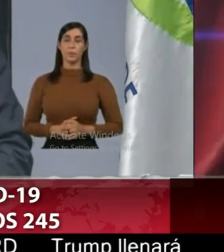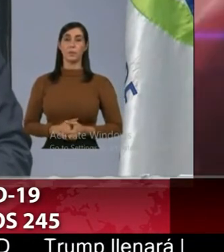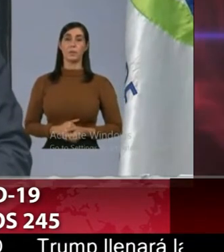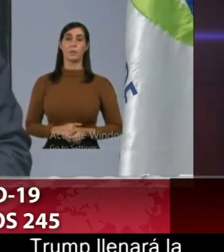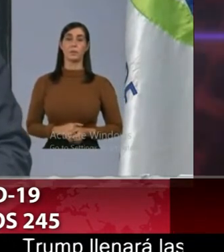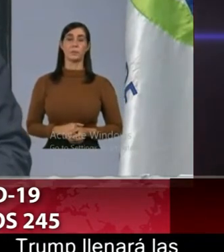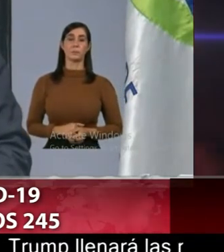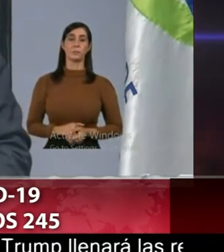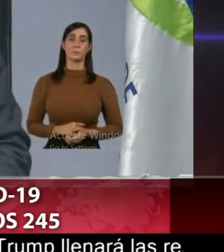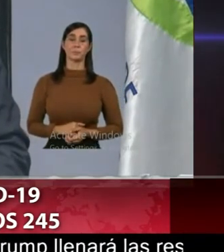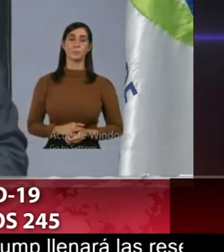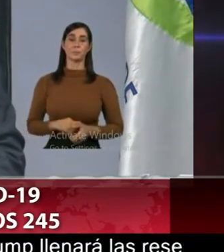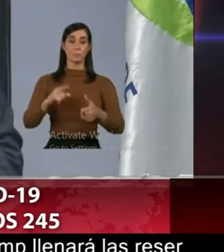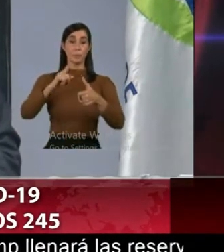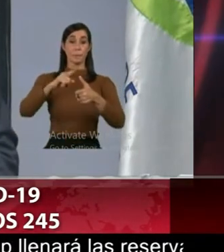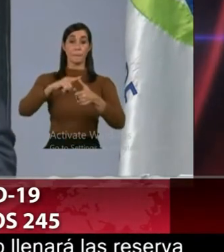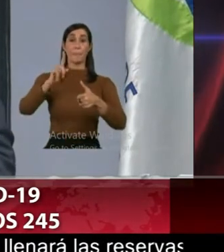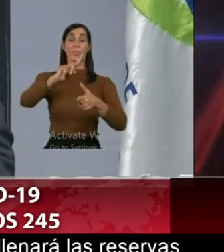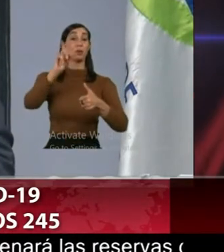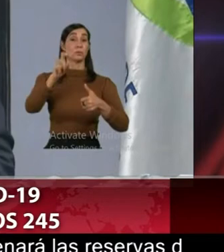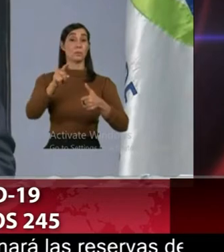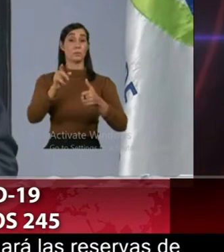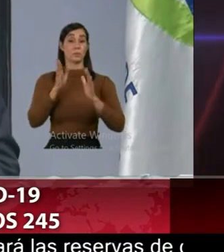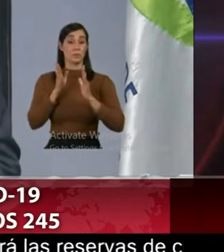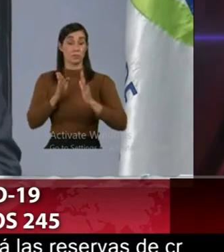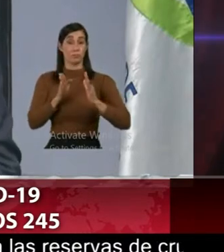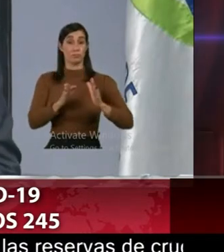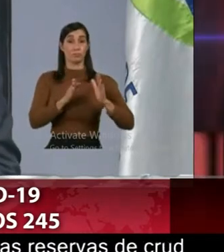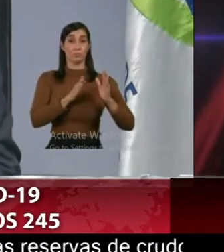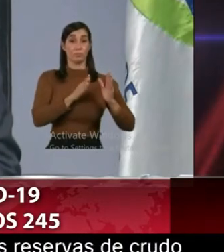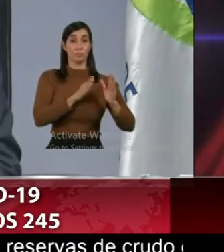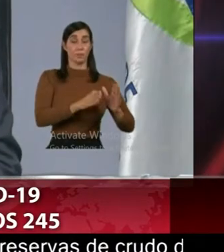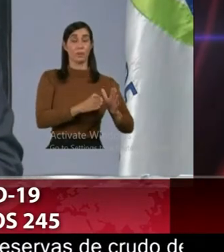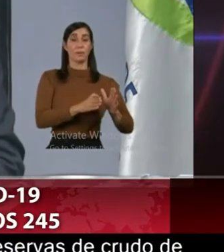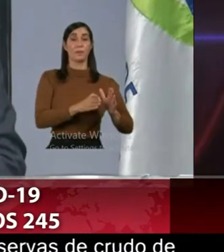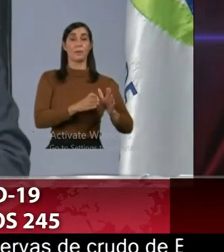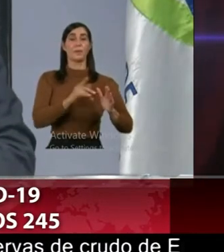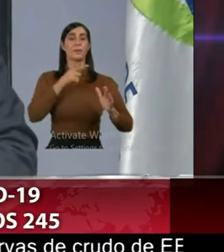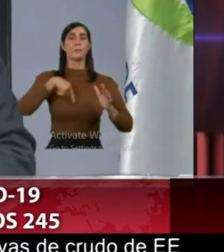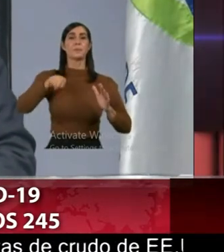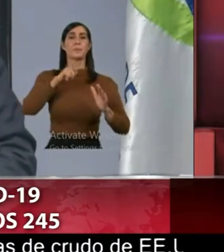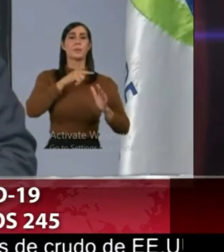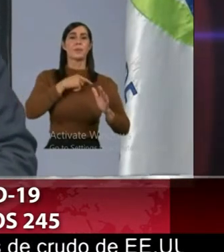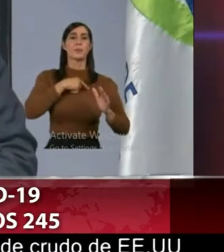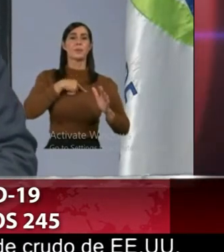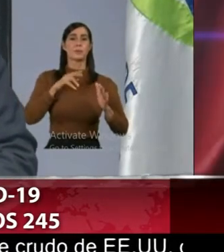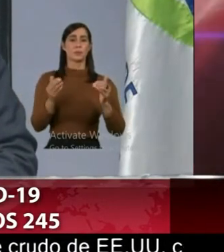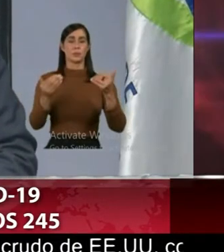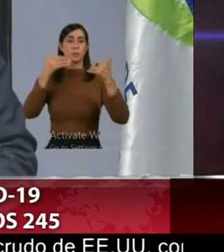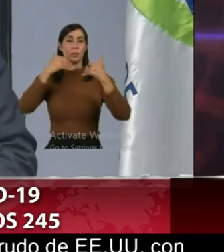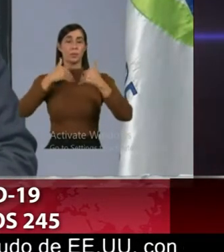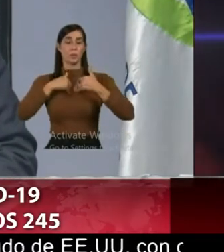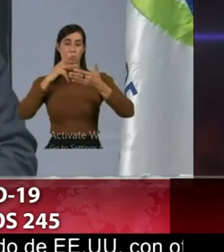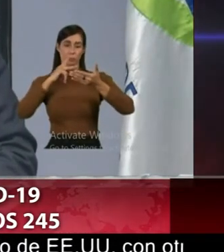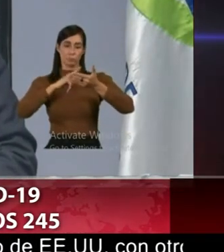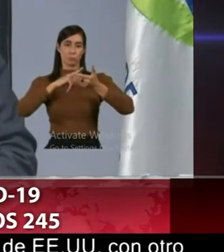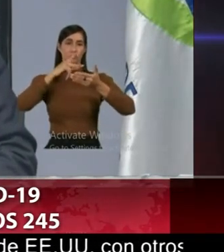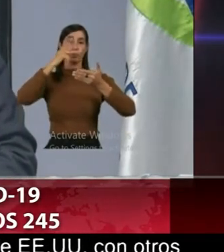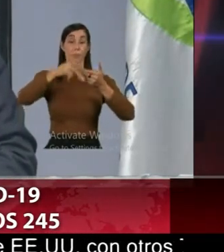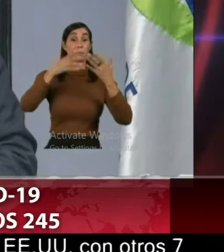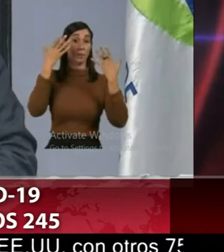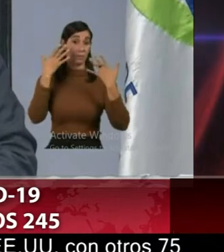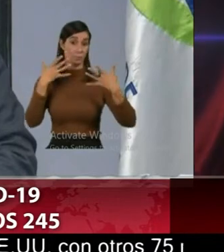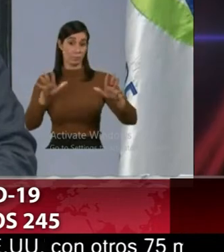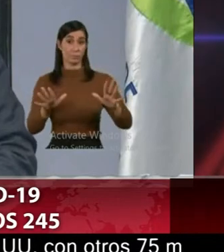lo otro con relación a las medidas nosotros tenemos un plan ya